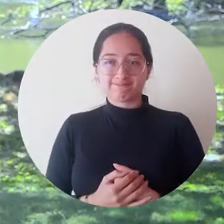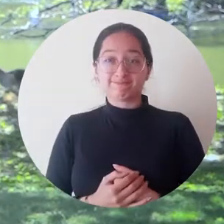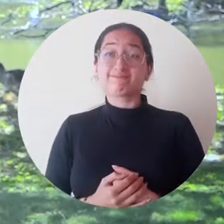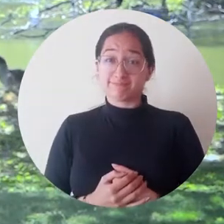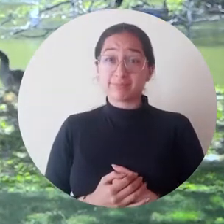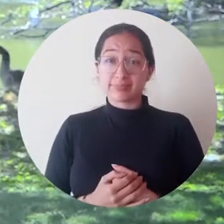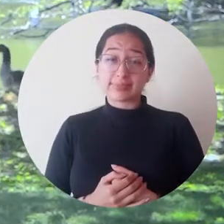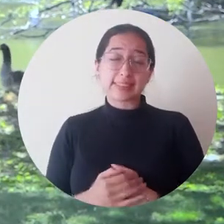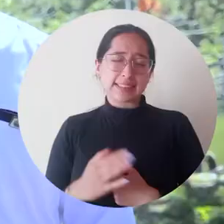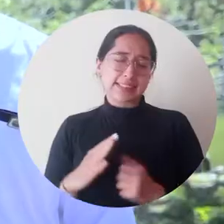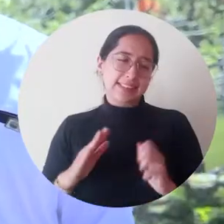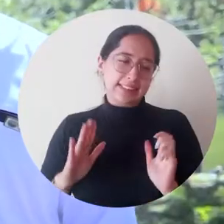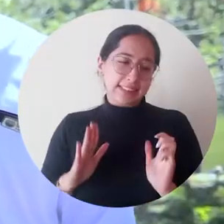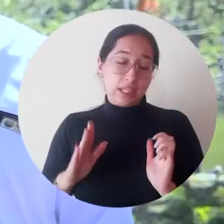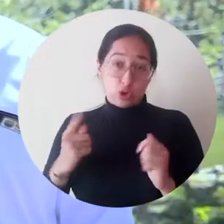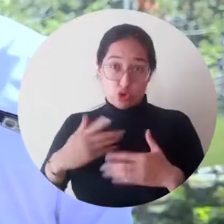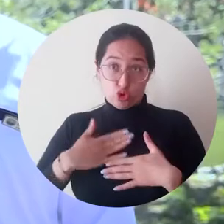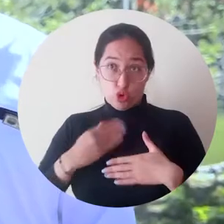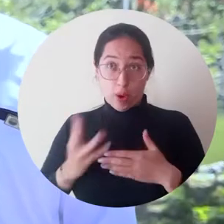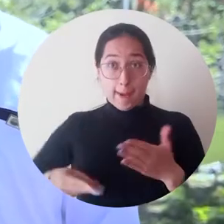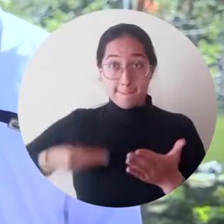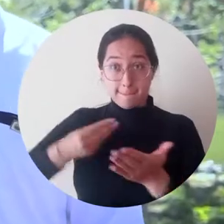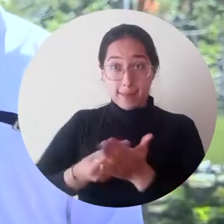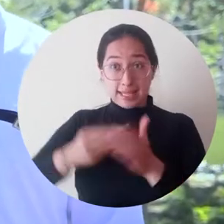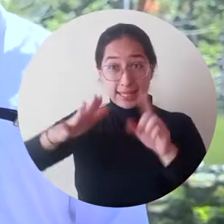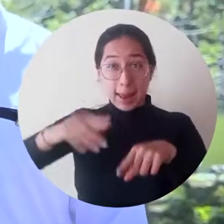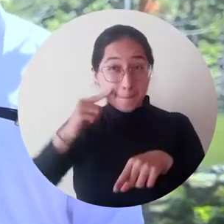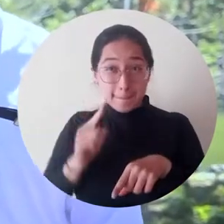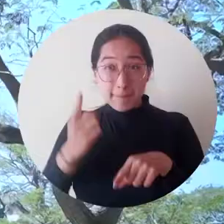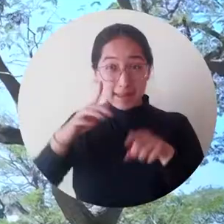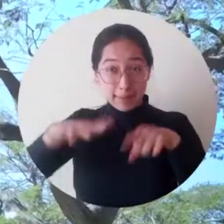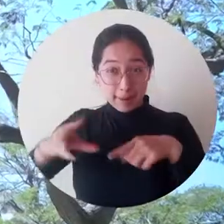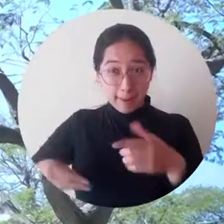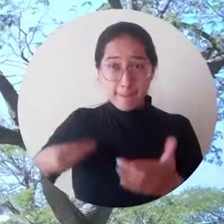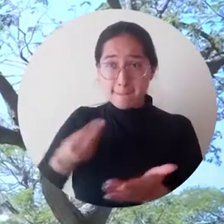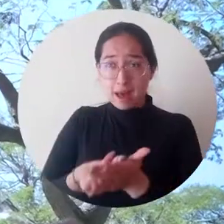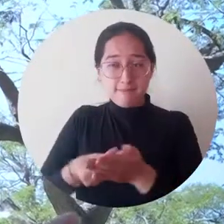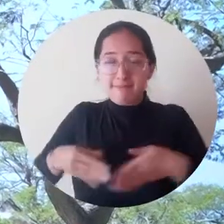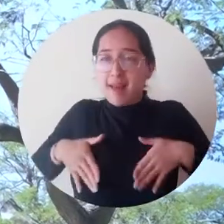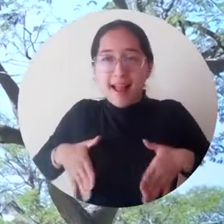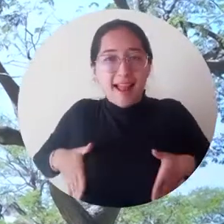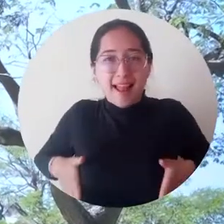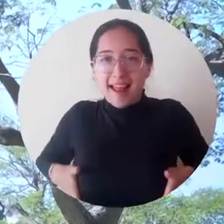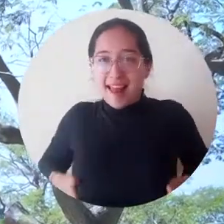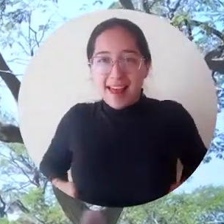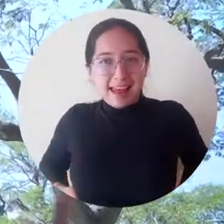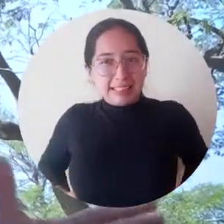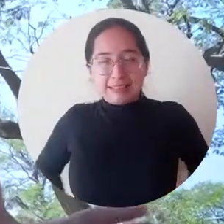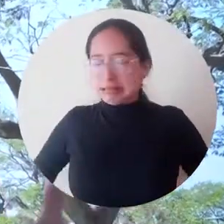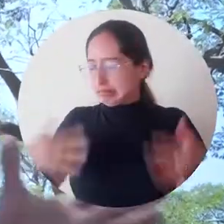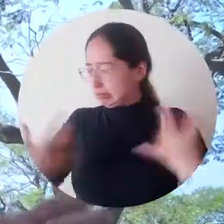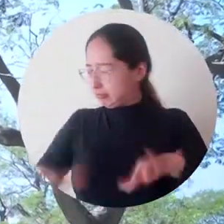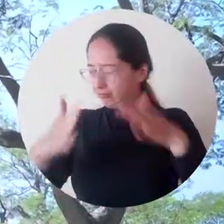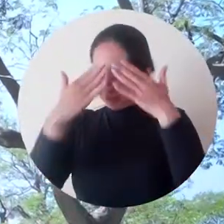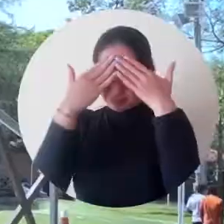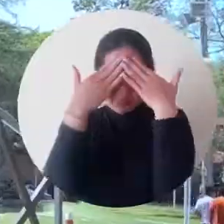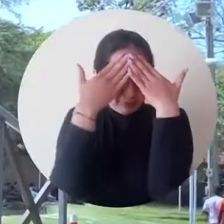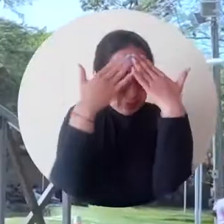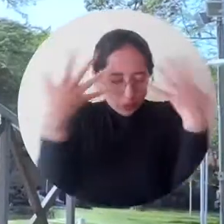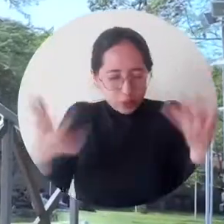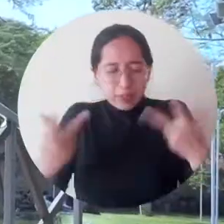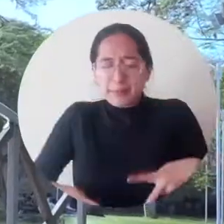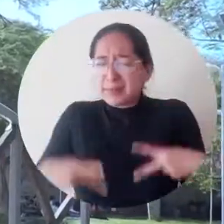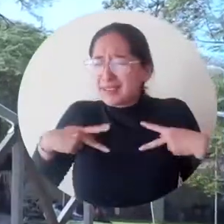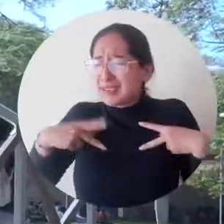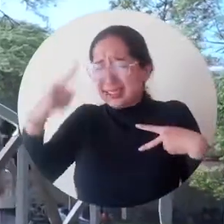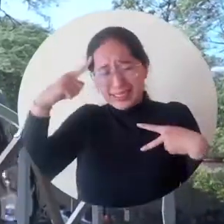No tuve el dinero para pagar el semestre, el primer semestre, y eso me debatió mucho. Me rendí en la vida en ese